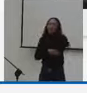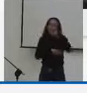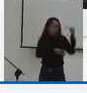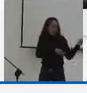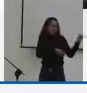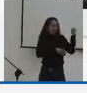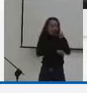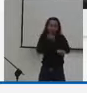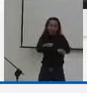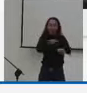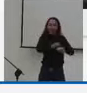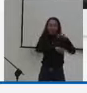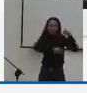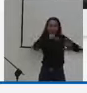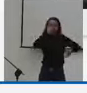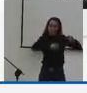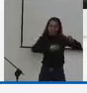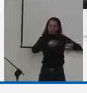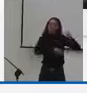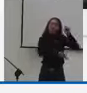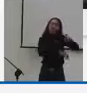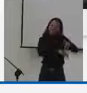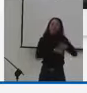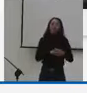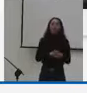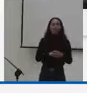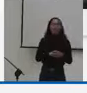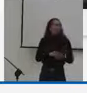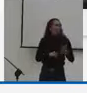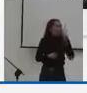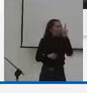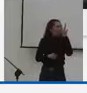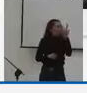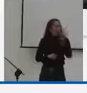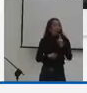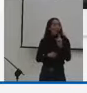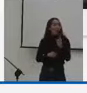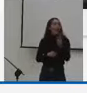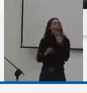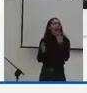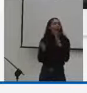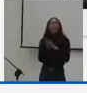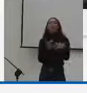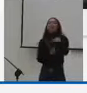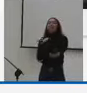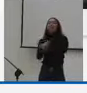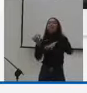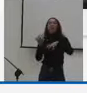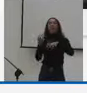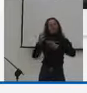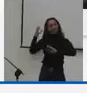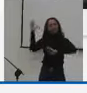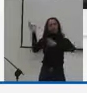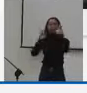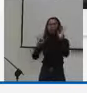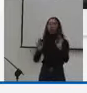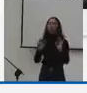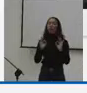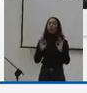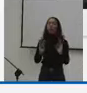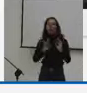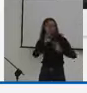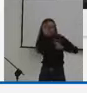jurídica esto que va a permitir esto va a permitir una organización y una formalización de todo el sector